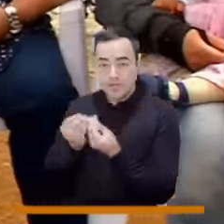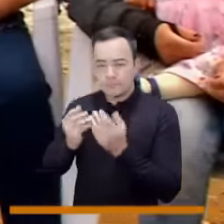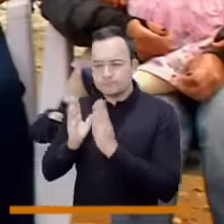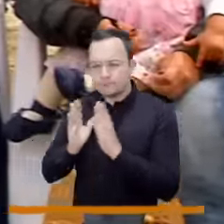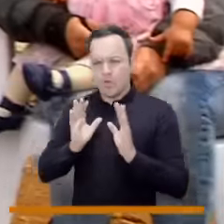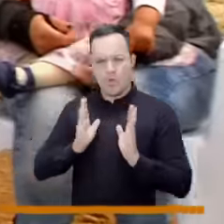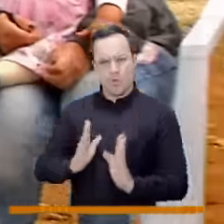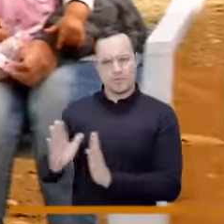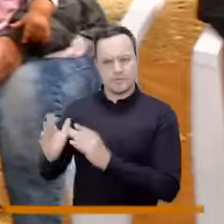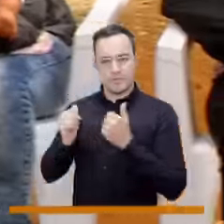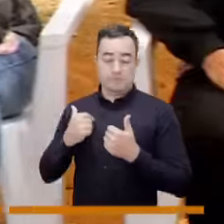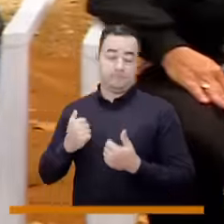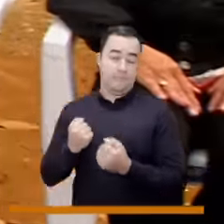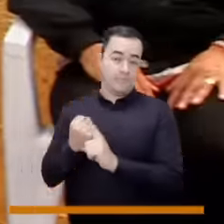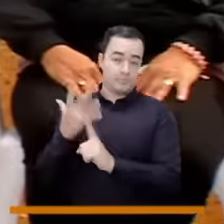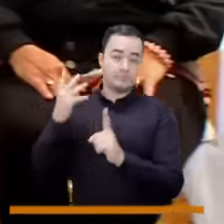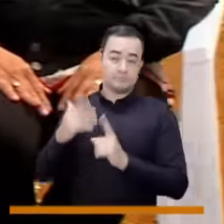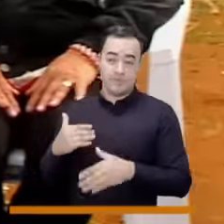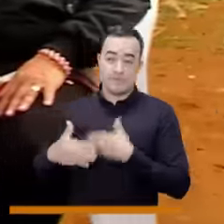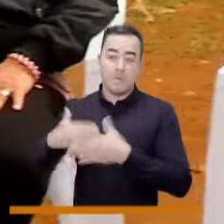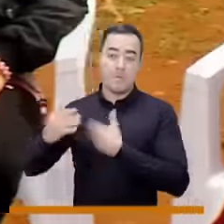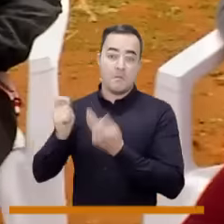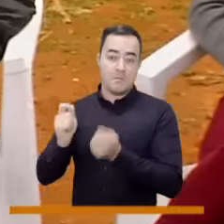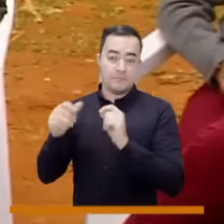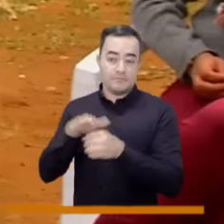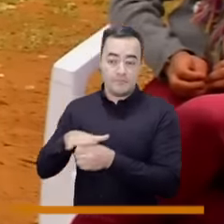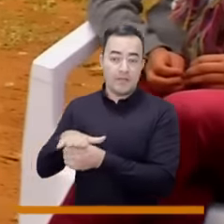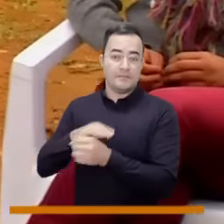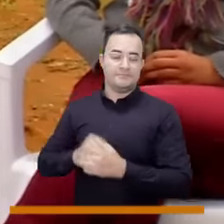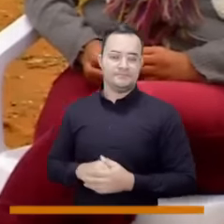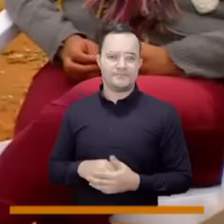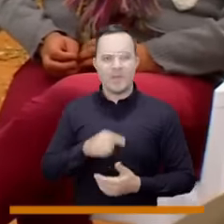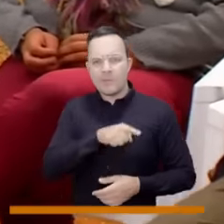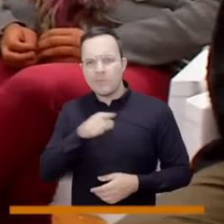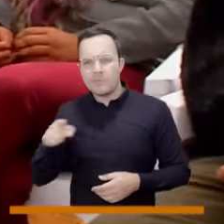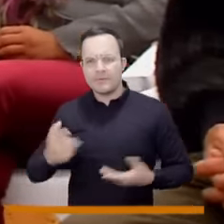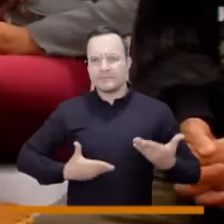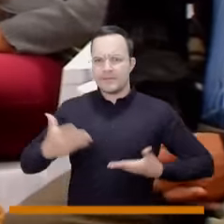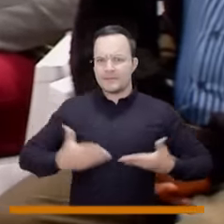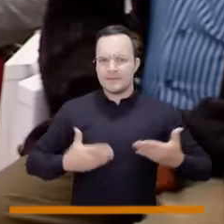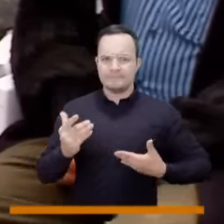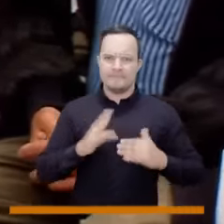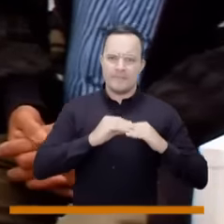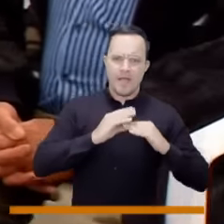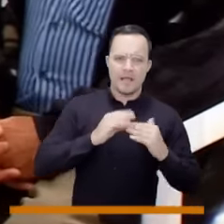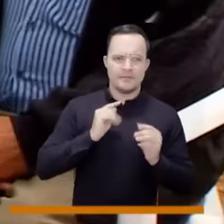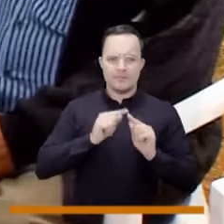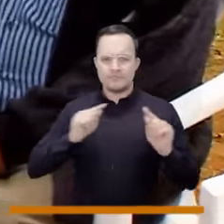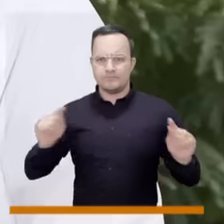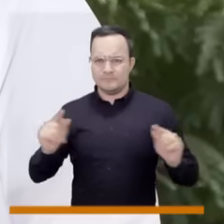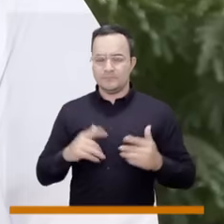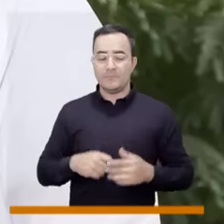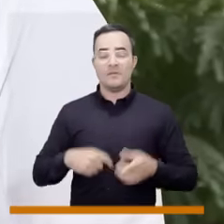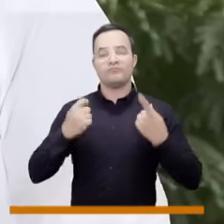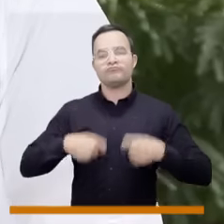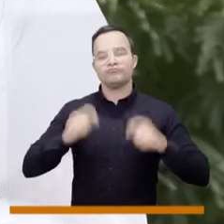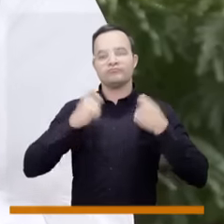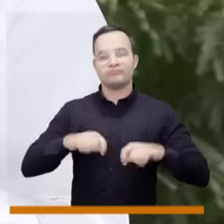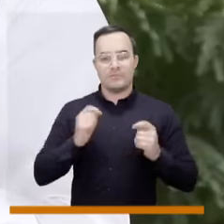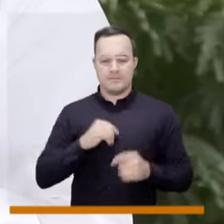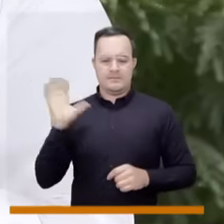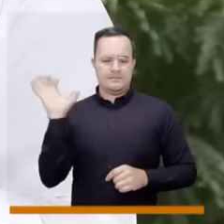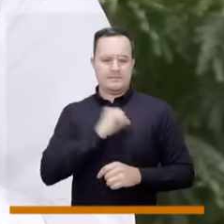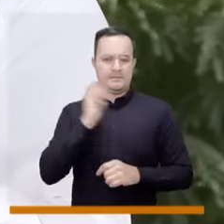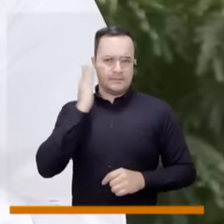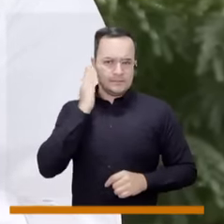administración, puede hacer un trabajo magnífico por el territorio, igualmente hemos venido trabajando por los tenderos y por los panaderos porque